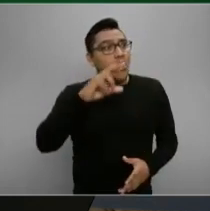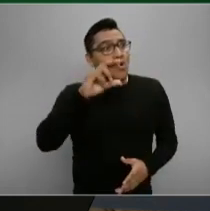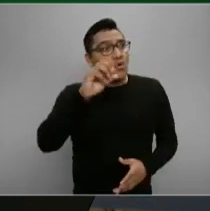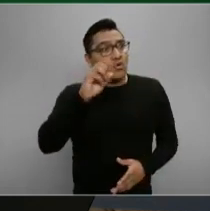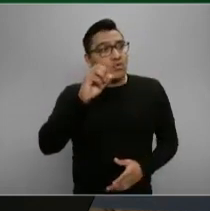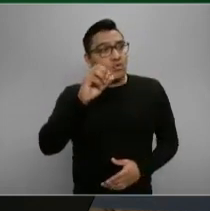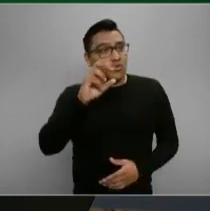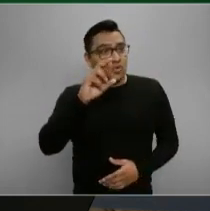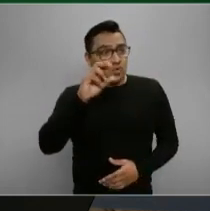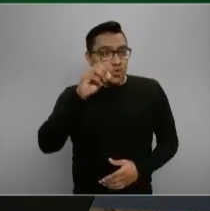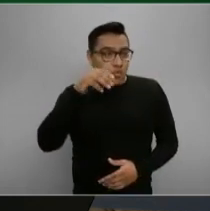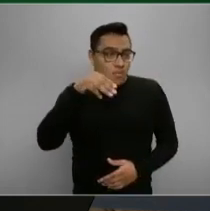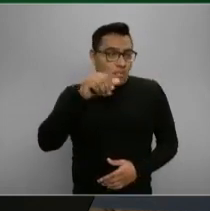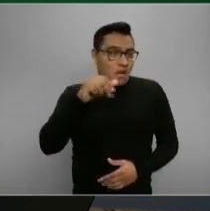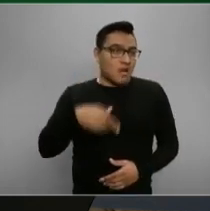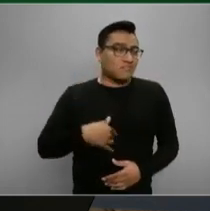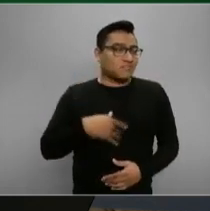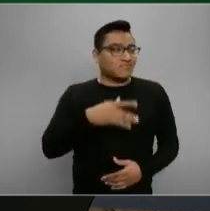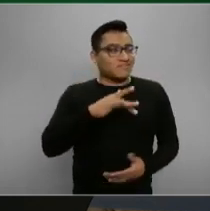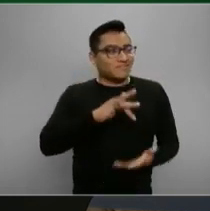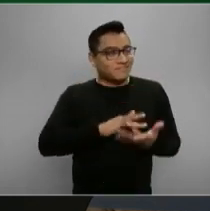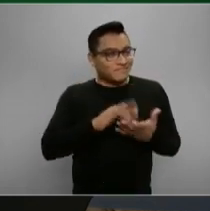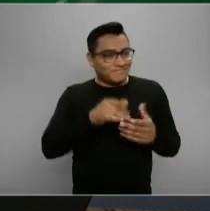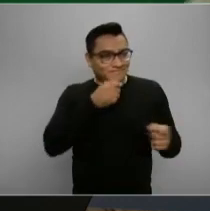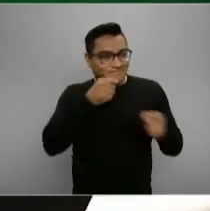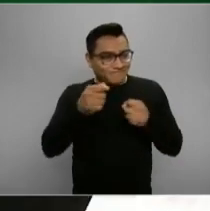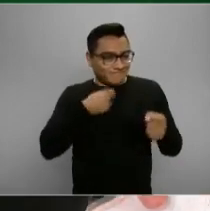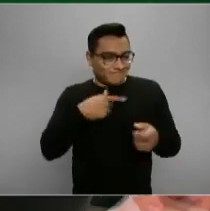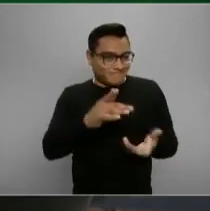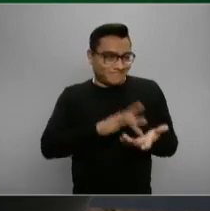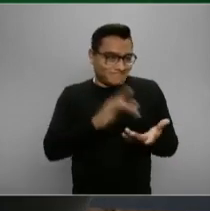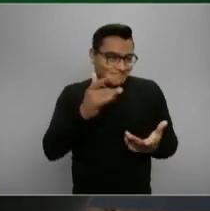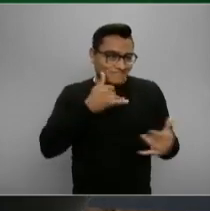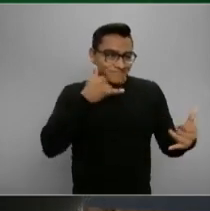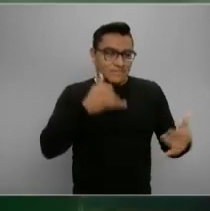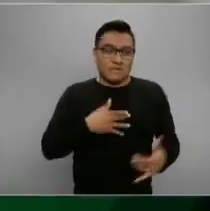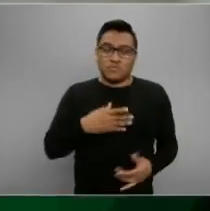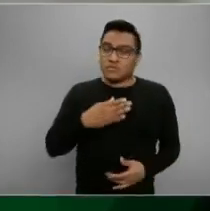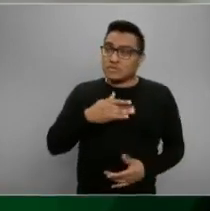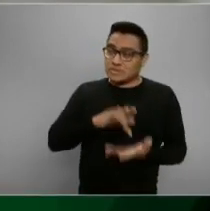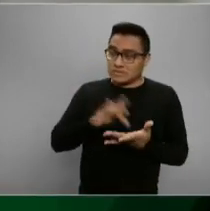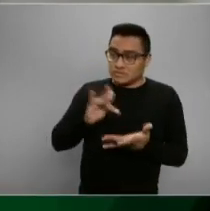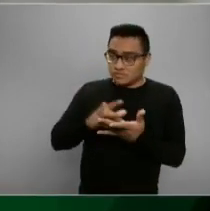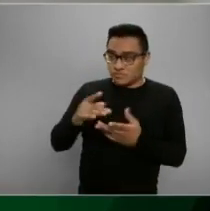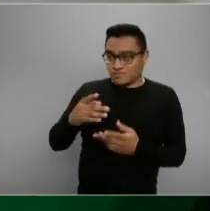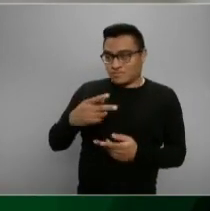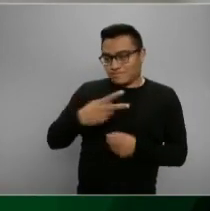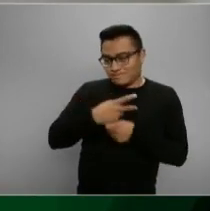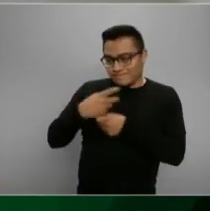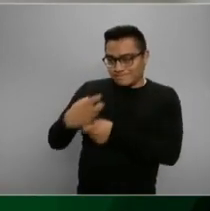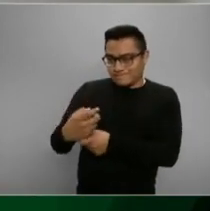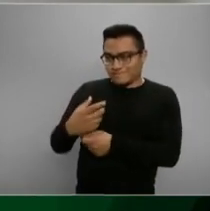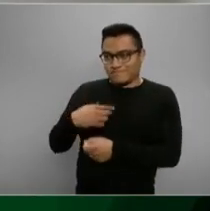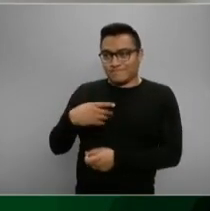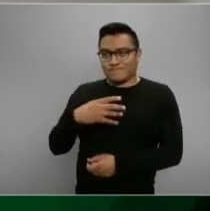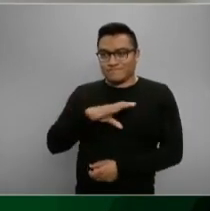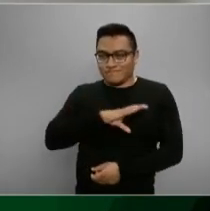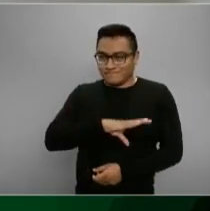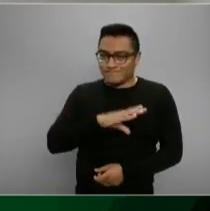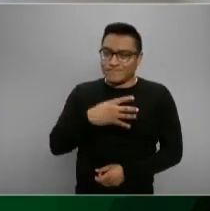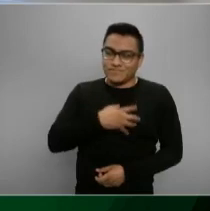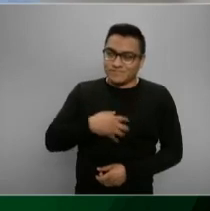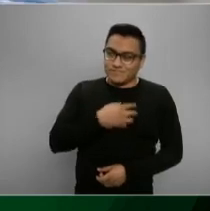bienvenido a los periodistas. Álvaro Alejandro, muchísimas gracias por la invitación. un placer estar aquí con ustedes. Gracias.